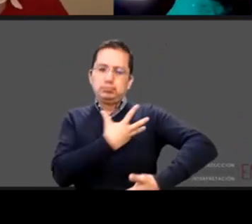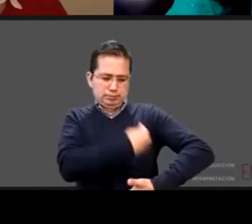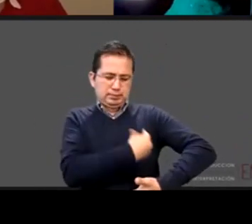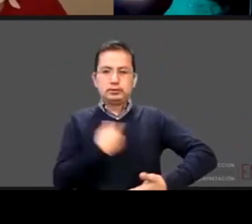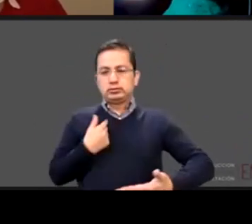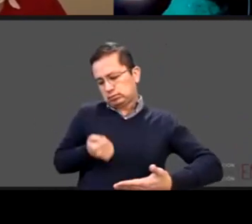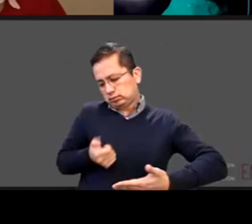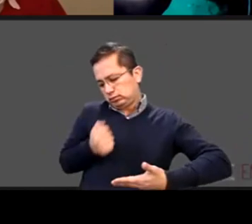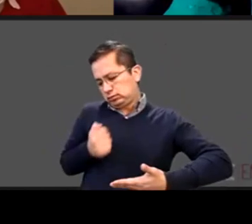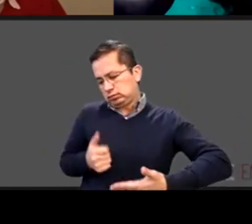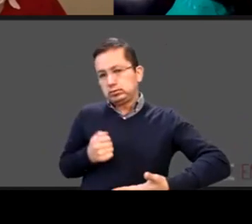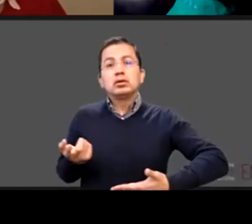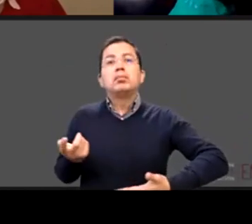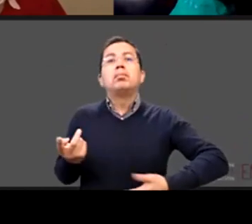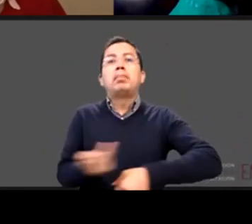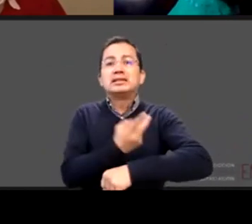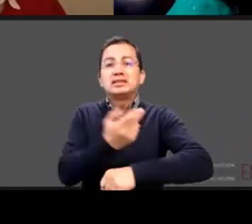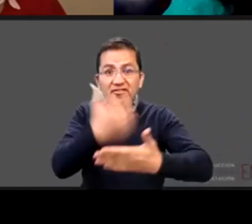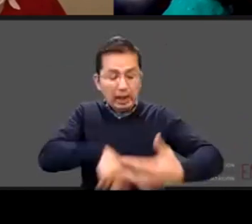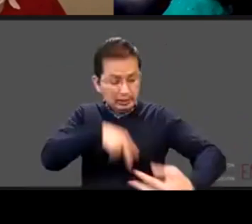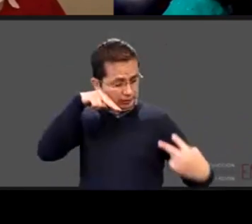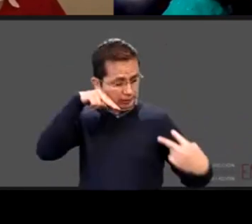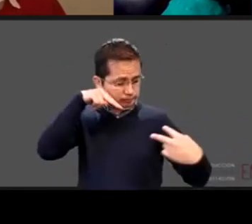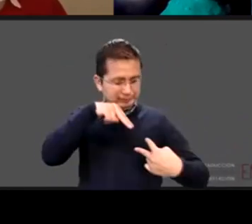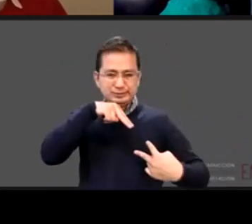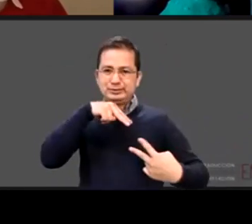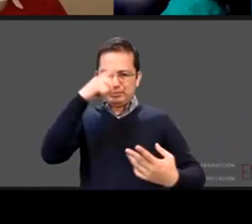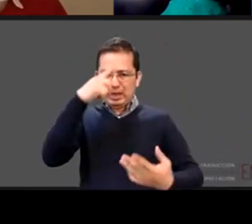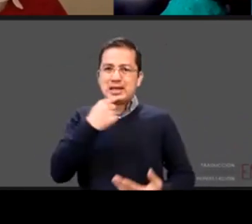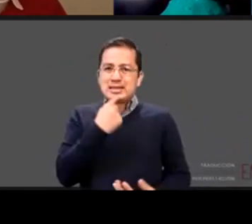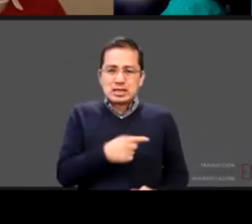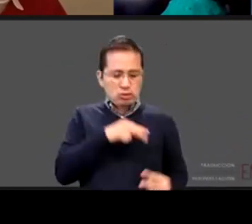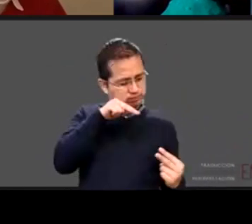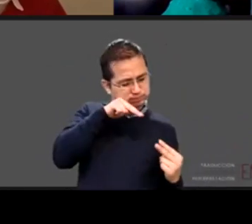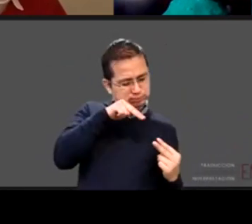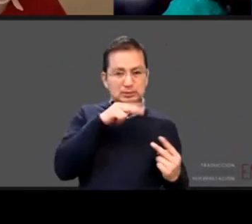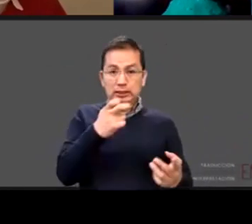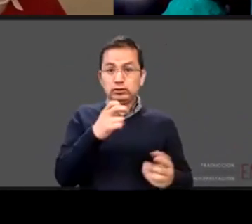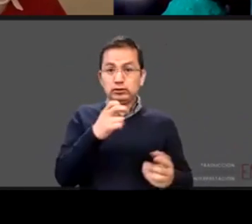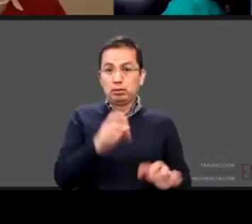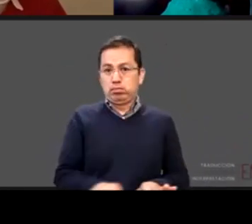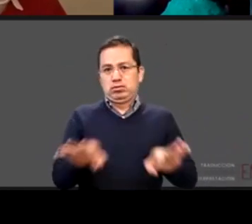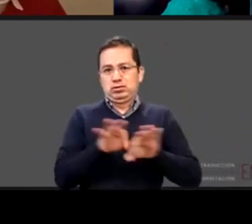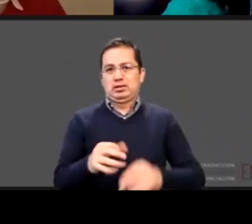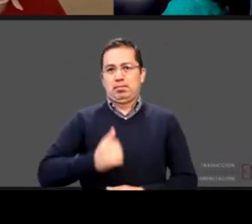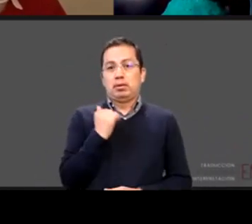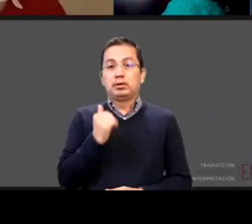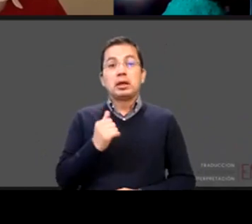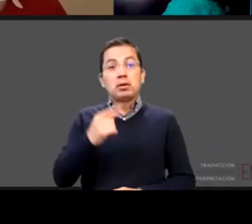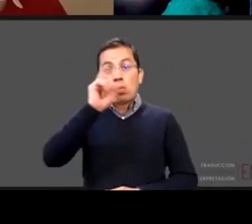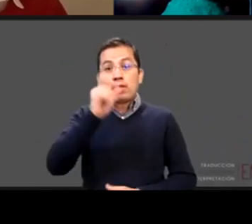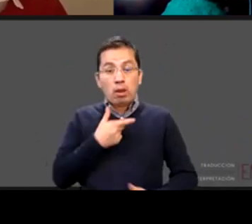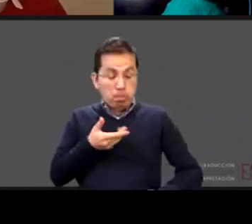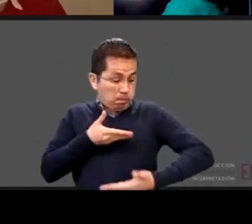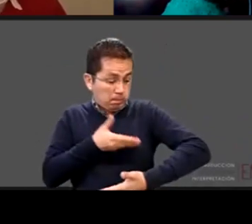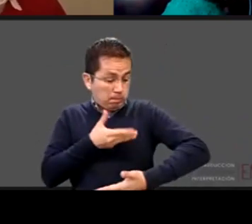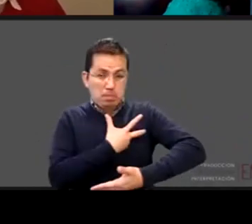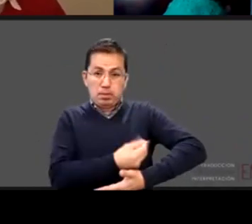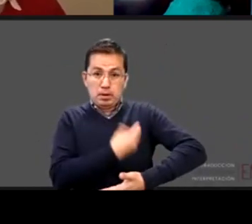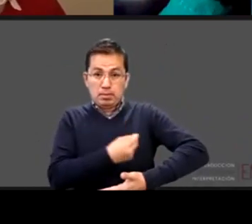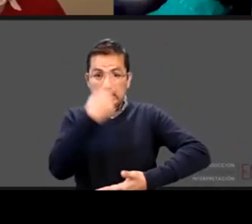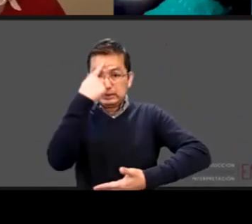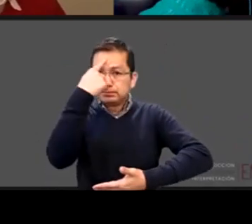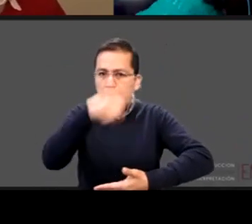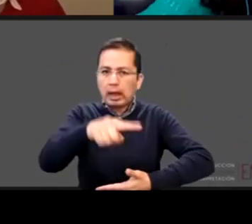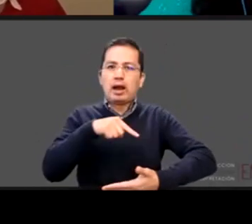perdiendo la oportunidad de establecer esta reciprocidad de la mirada con el niño entonces hay que decirle cuando le estés dando de comer no solo nutres el cuerpo pues nutre